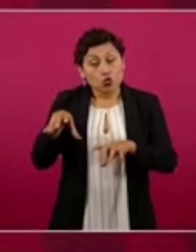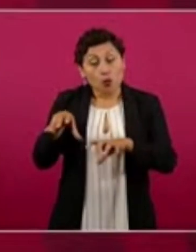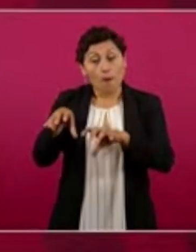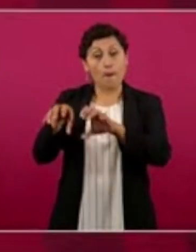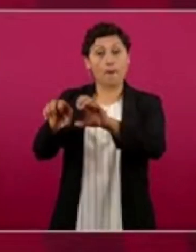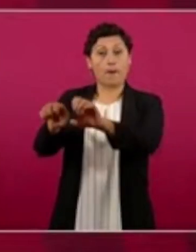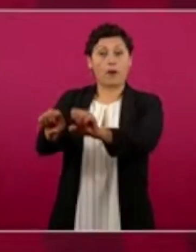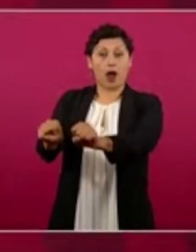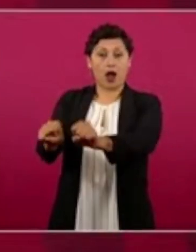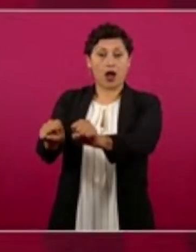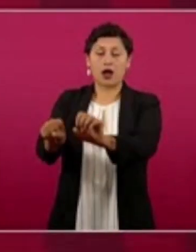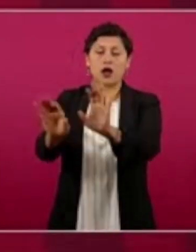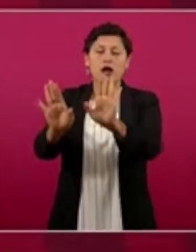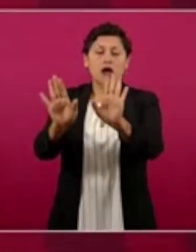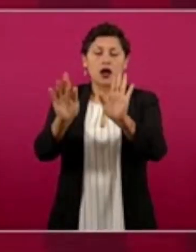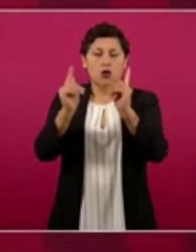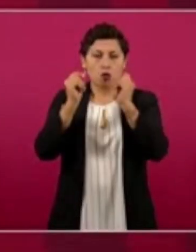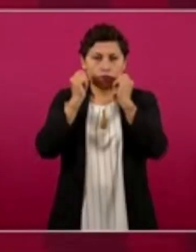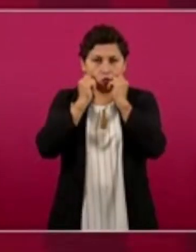declaraciones